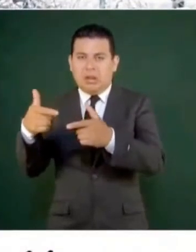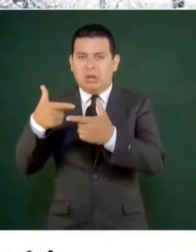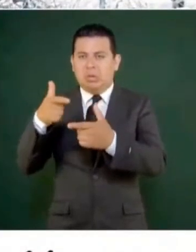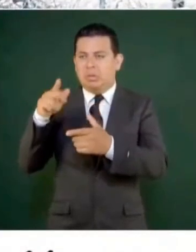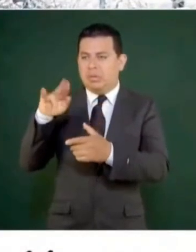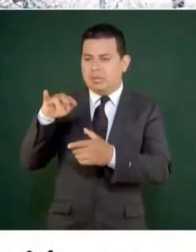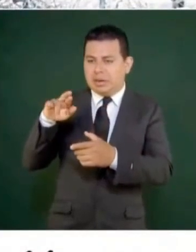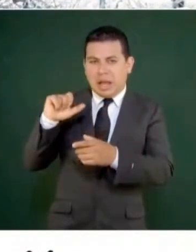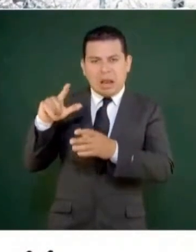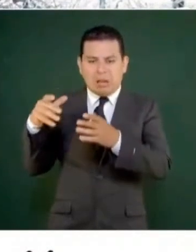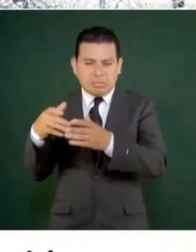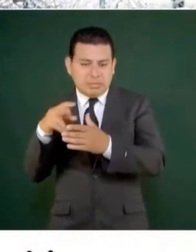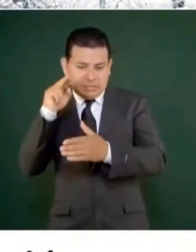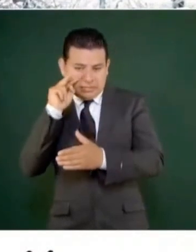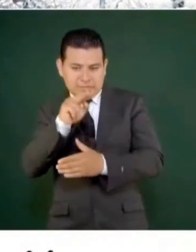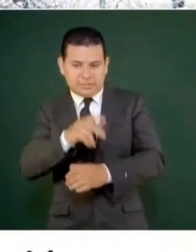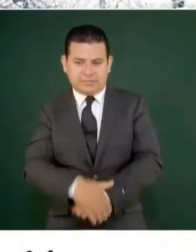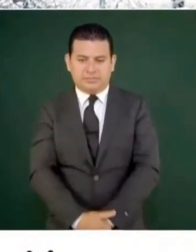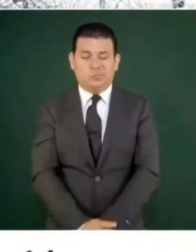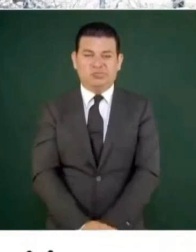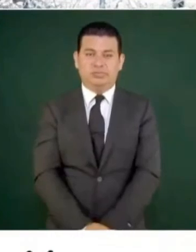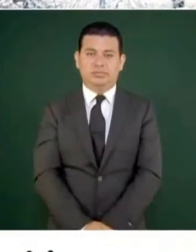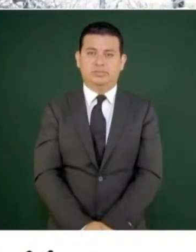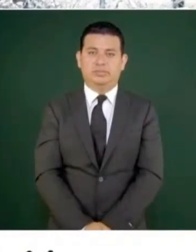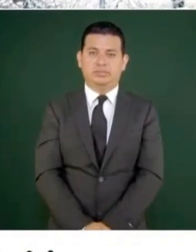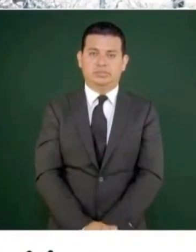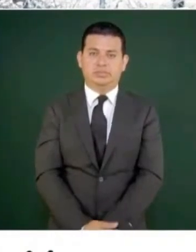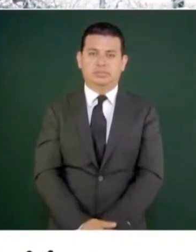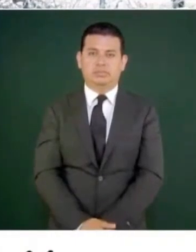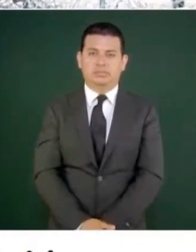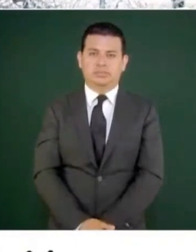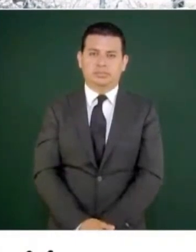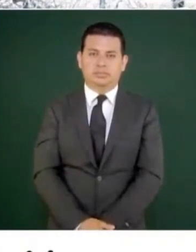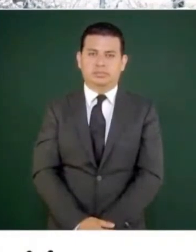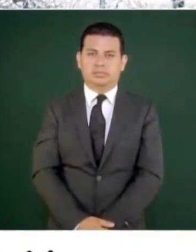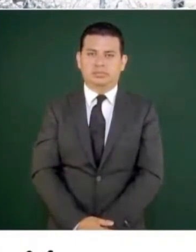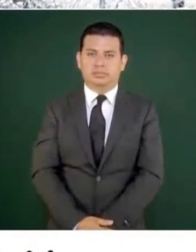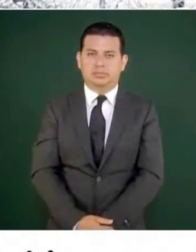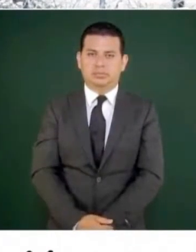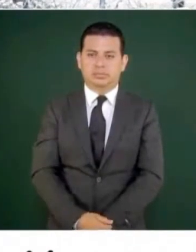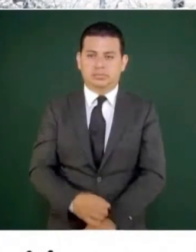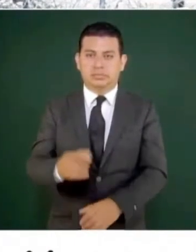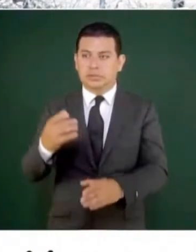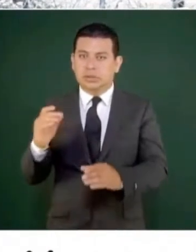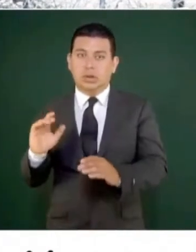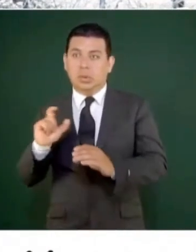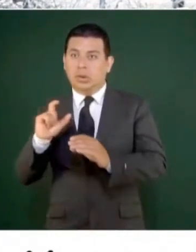cercano al pueblo, distante al poder.